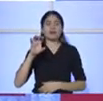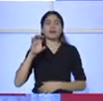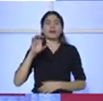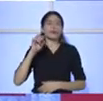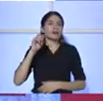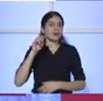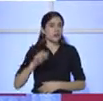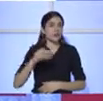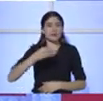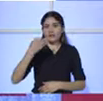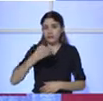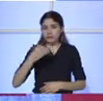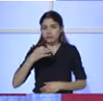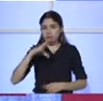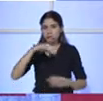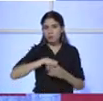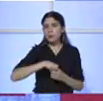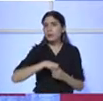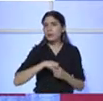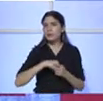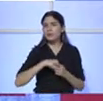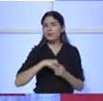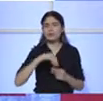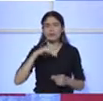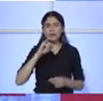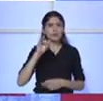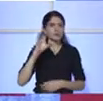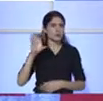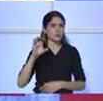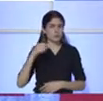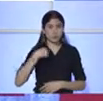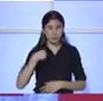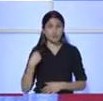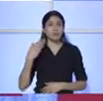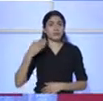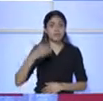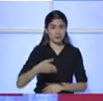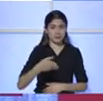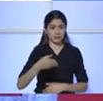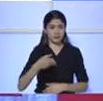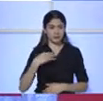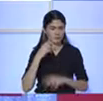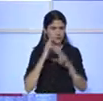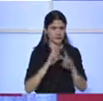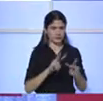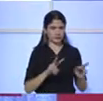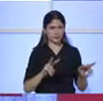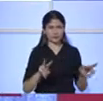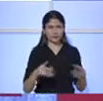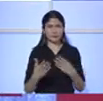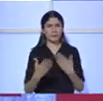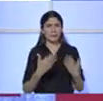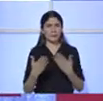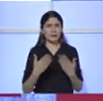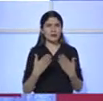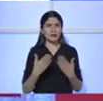que existe ya dentro de la institución, ¿verdad? Cuando yo llegué a la institución, encontré que era una institución con